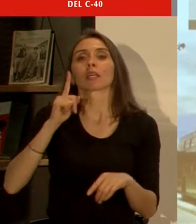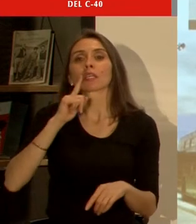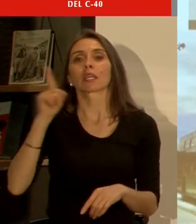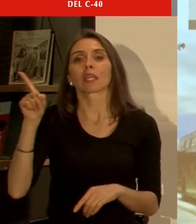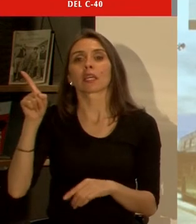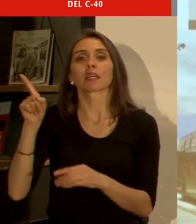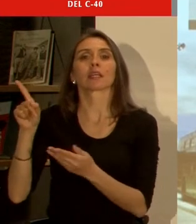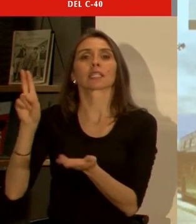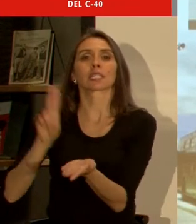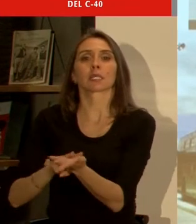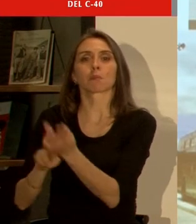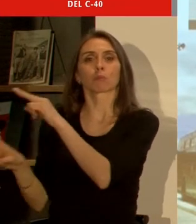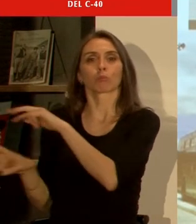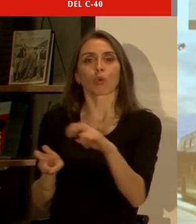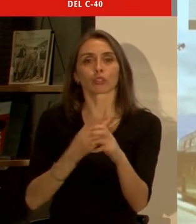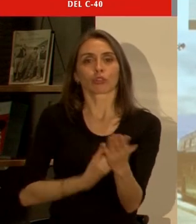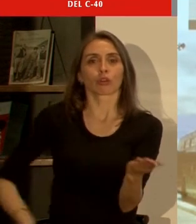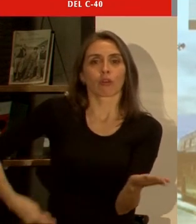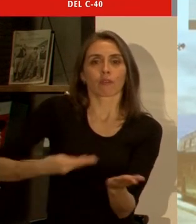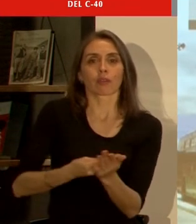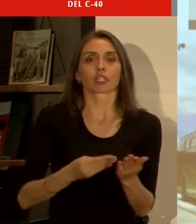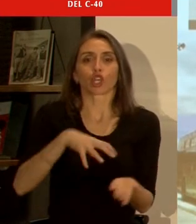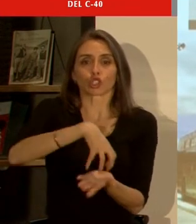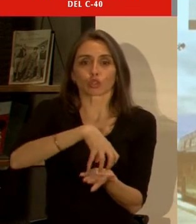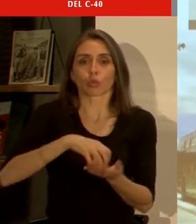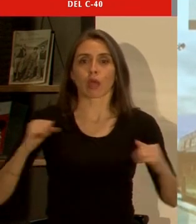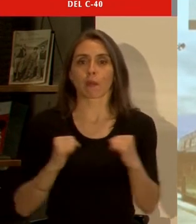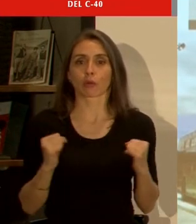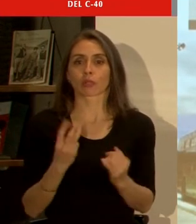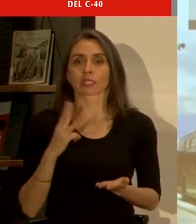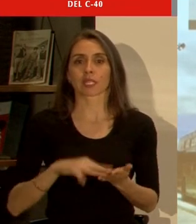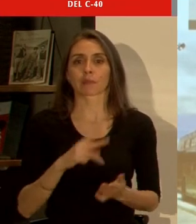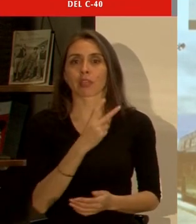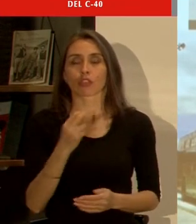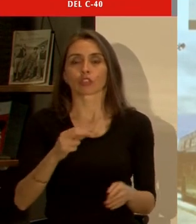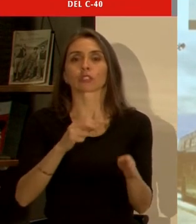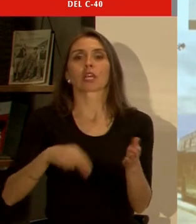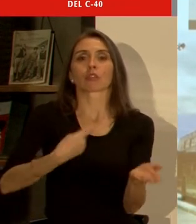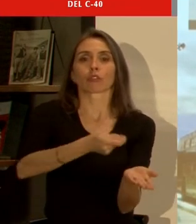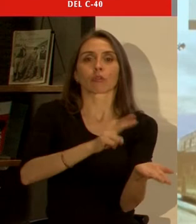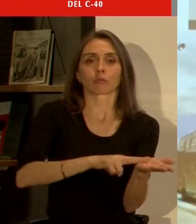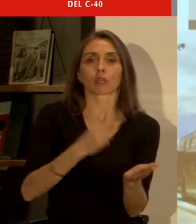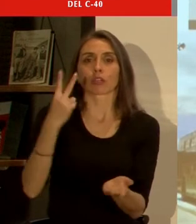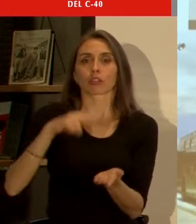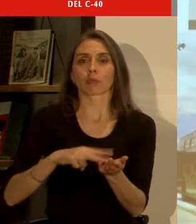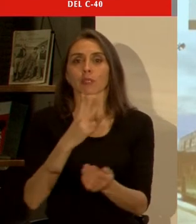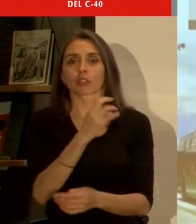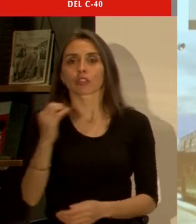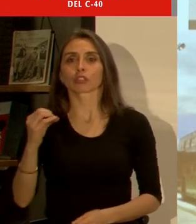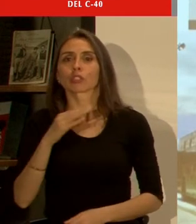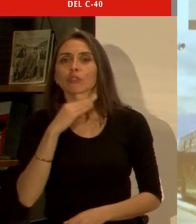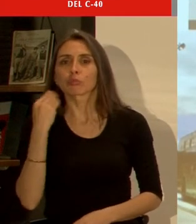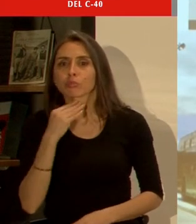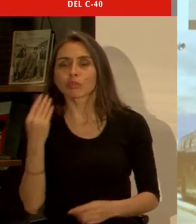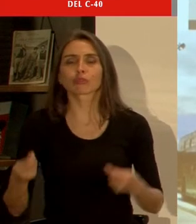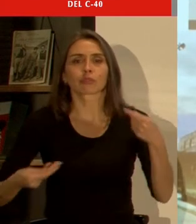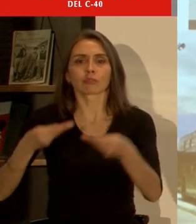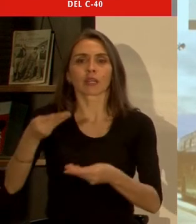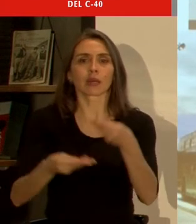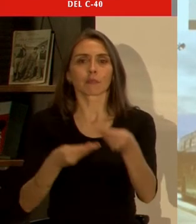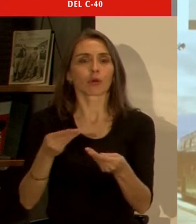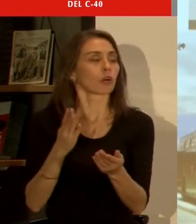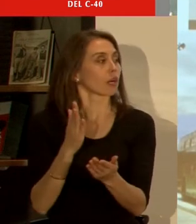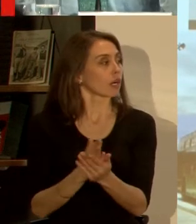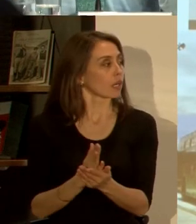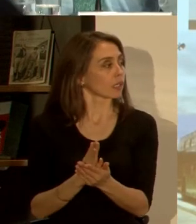por los muertos. Entonces, pues, Bogotá aporta 3.200 muertos, México aporta 2.200 muertos, y así sucesivamente